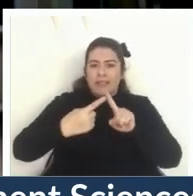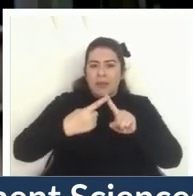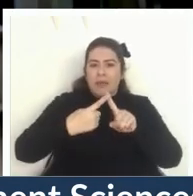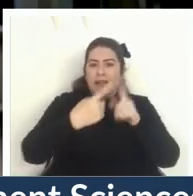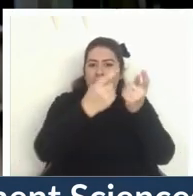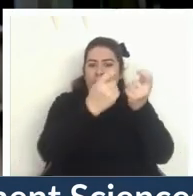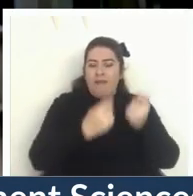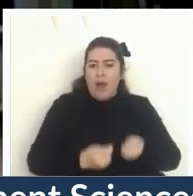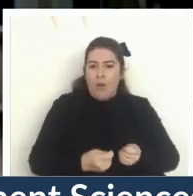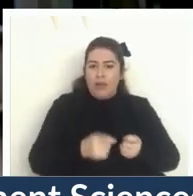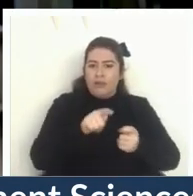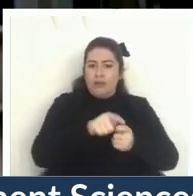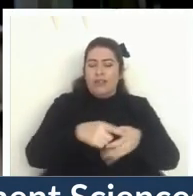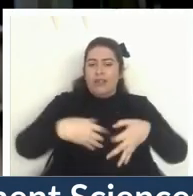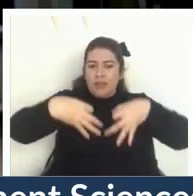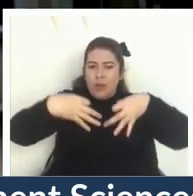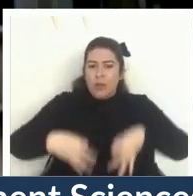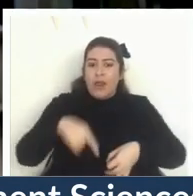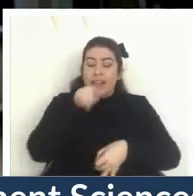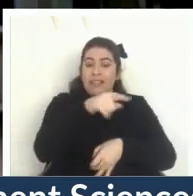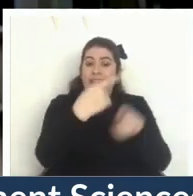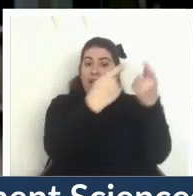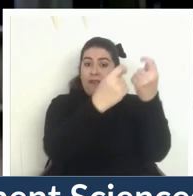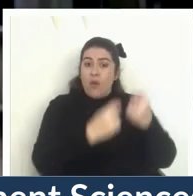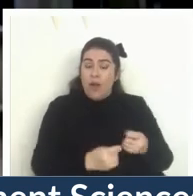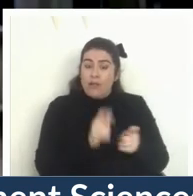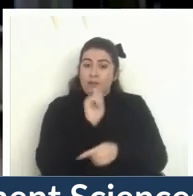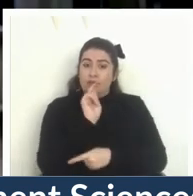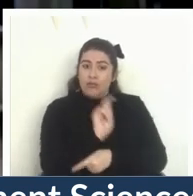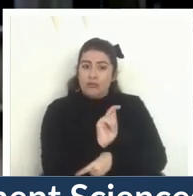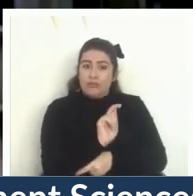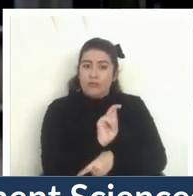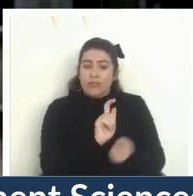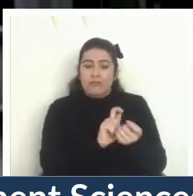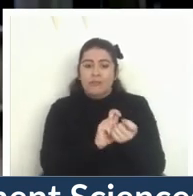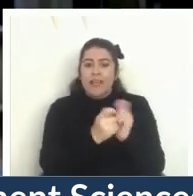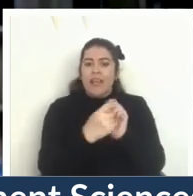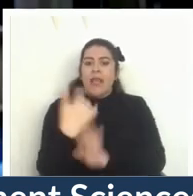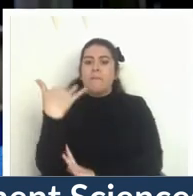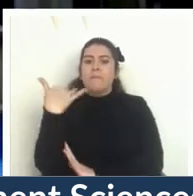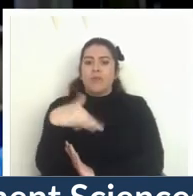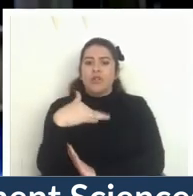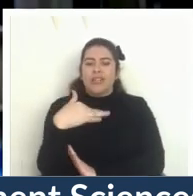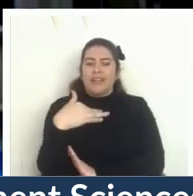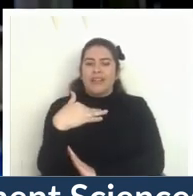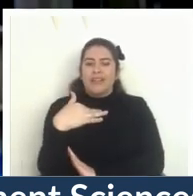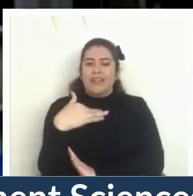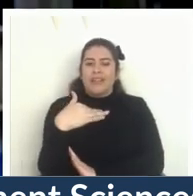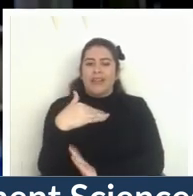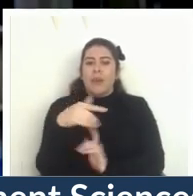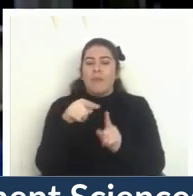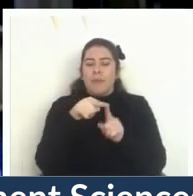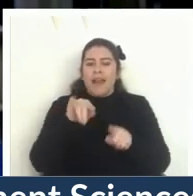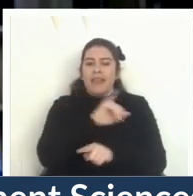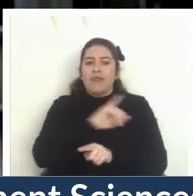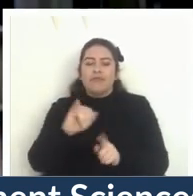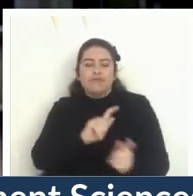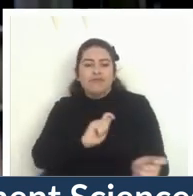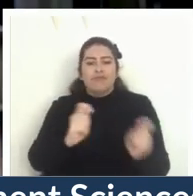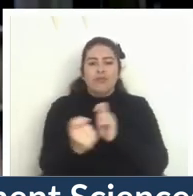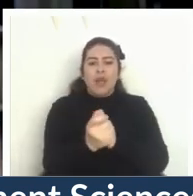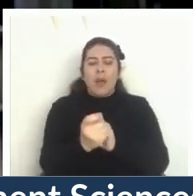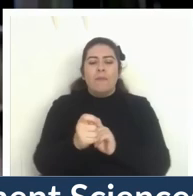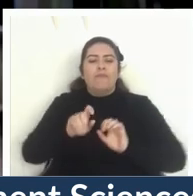y asegurarnos de que estas evaluaciones se convierten en algo relevante para las prácticas profesionales particulares